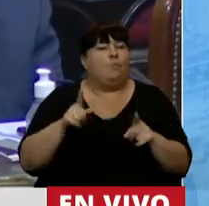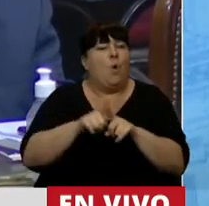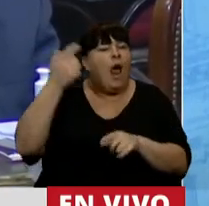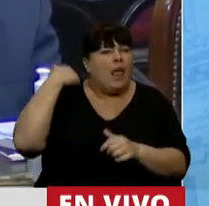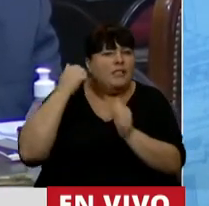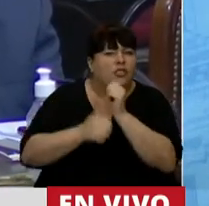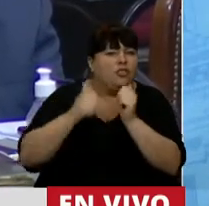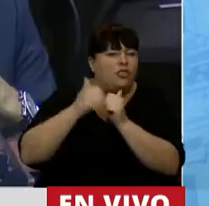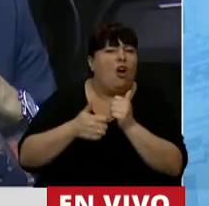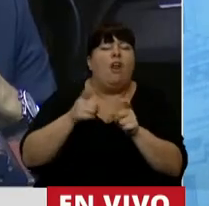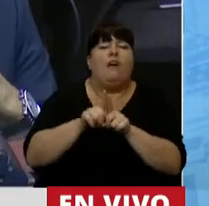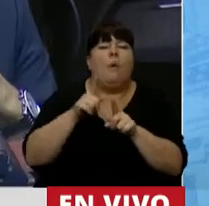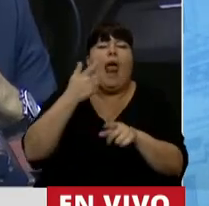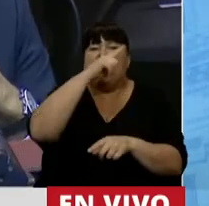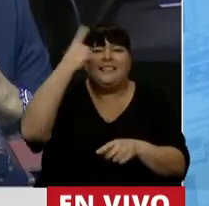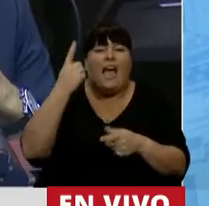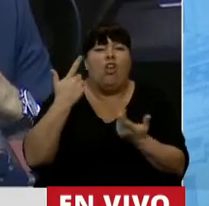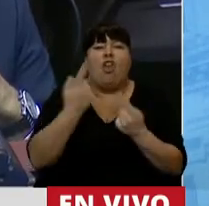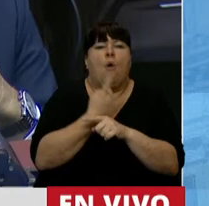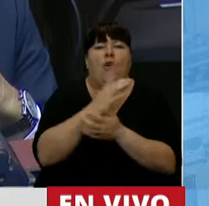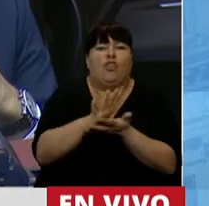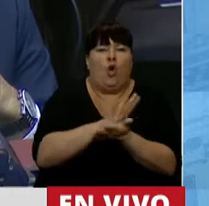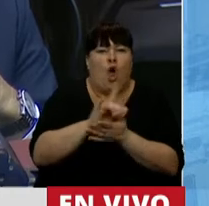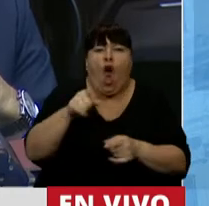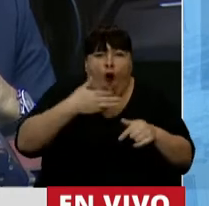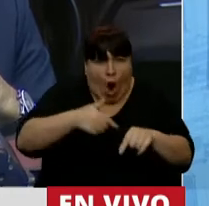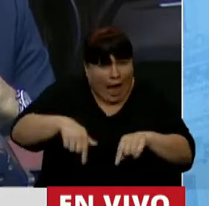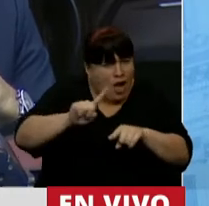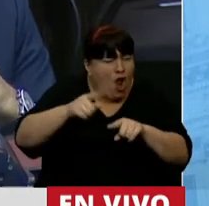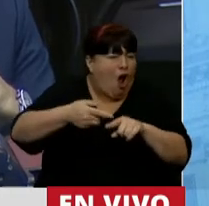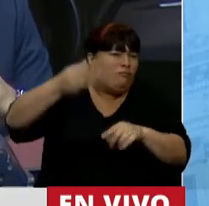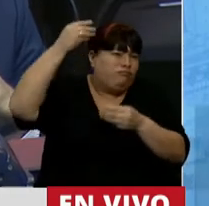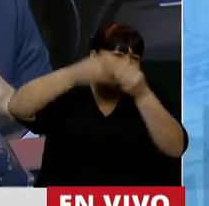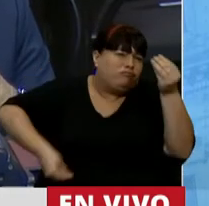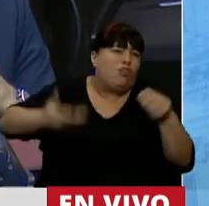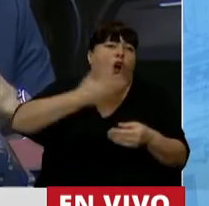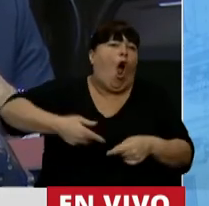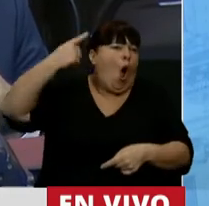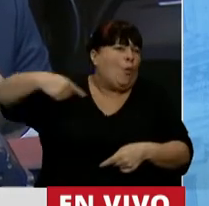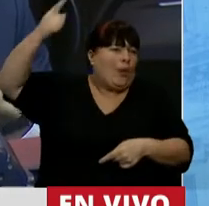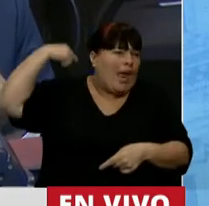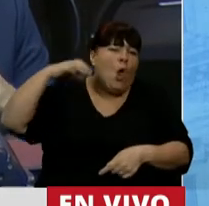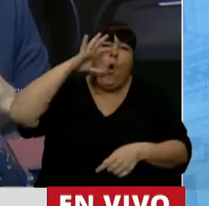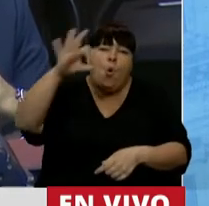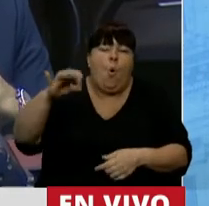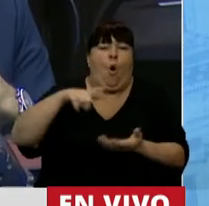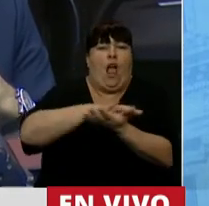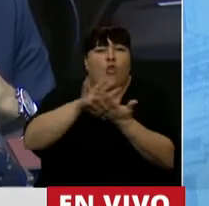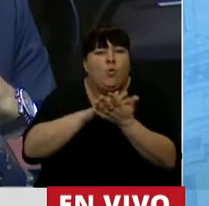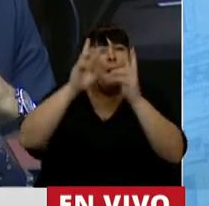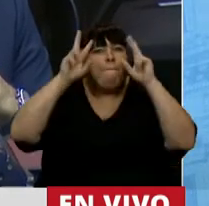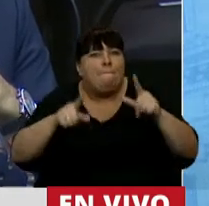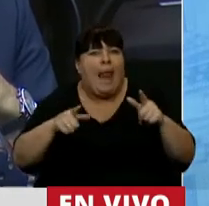histórica incapacidad que tiene el Estado. No hablo de este gobierno, hablo de todos los gobiernos donde no han podido generar